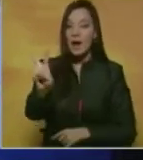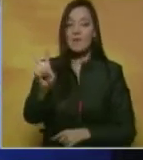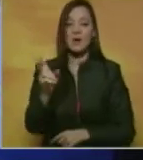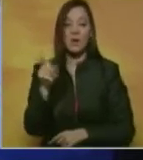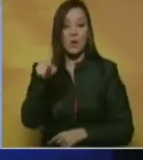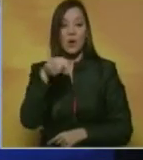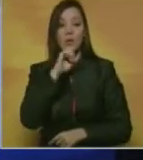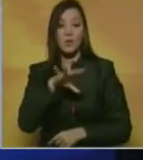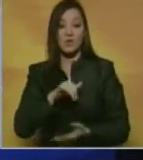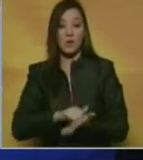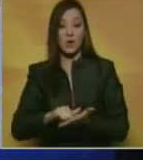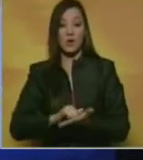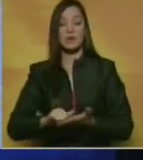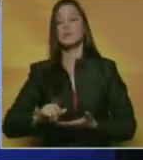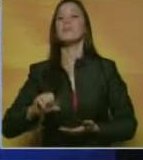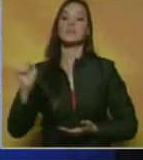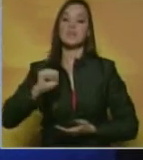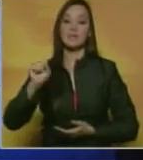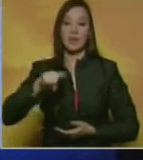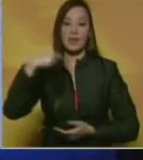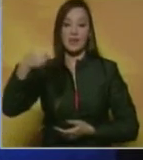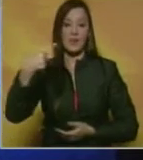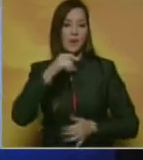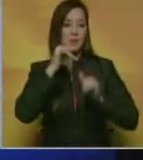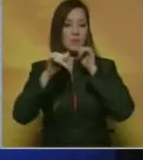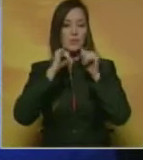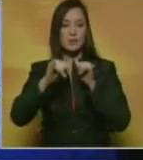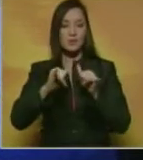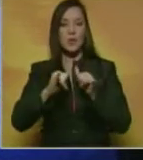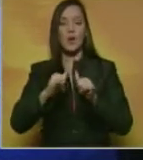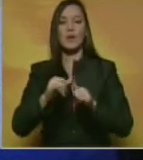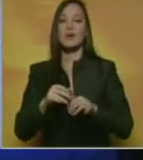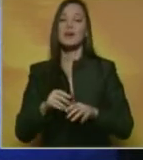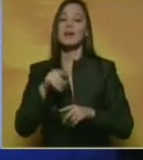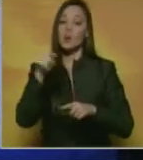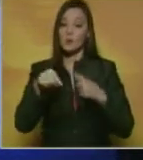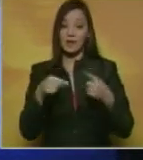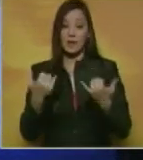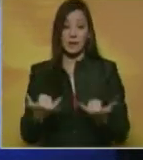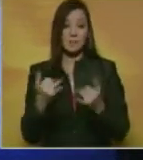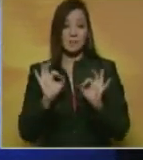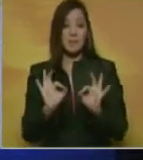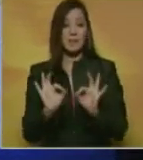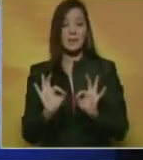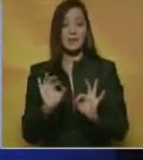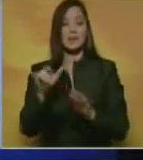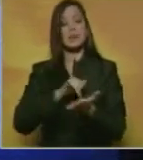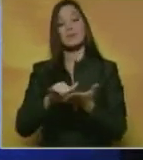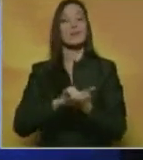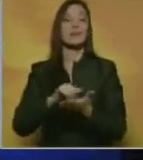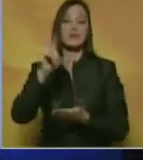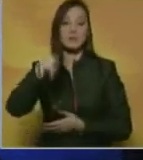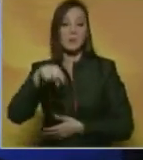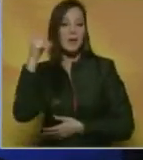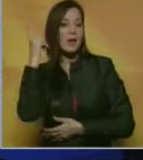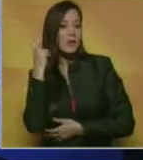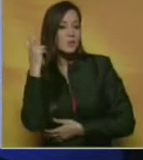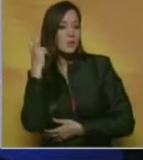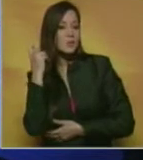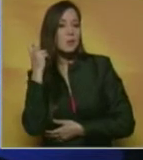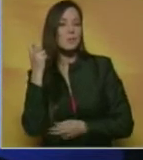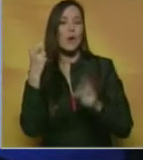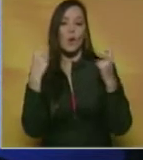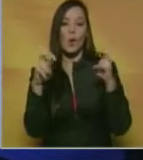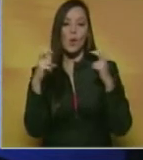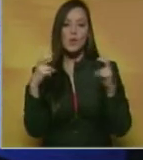y es lo que vamos a estar analizando más adelante según las informaciones que vienen ocurriendo y que se están generando precisamente en Nueva York. Además, la escuchamos con un tema de